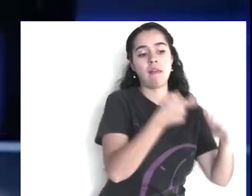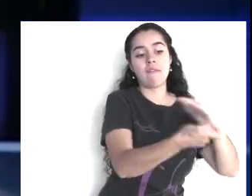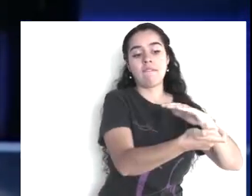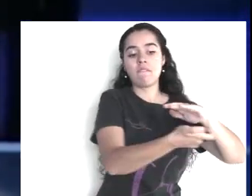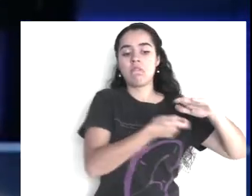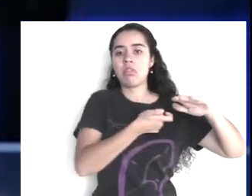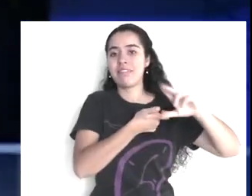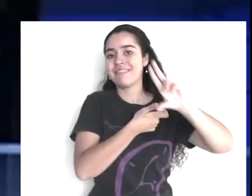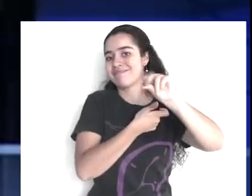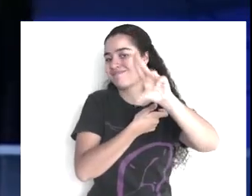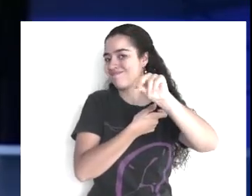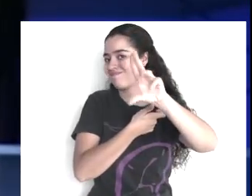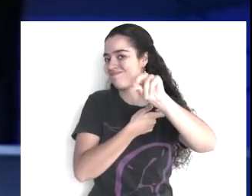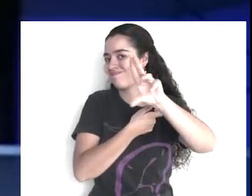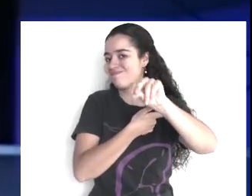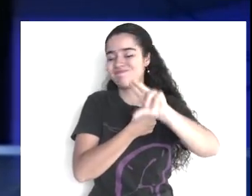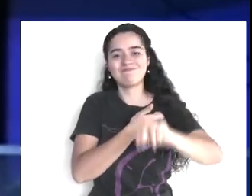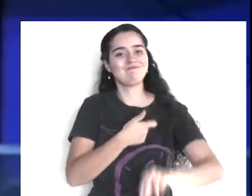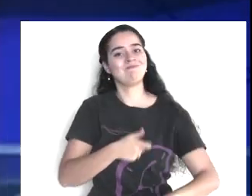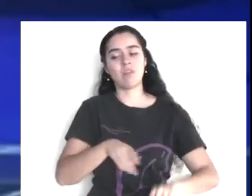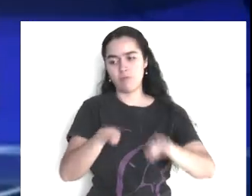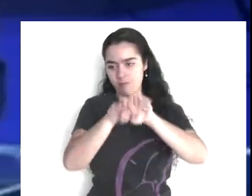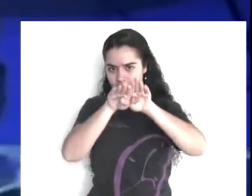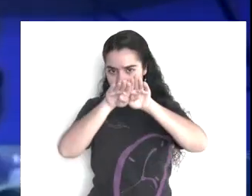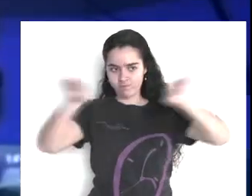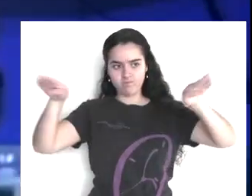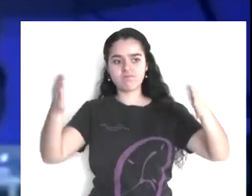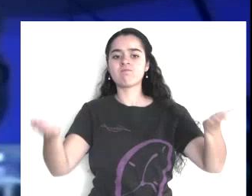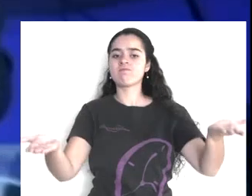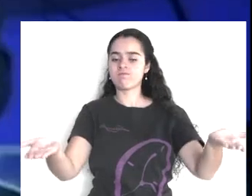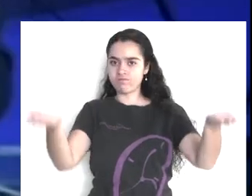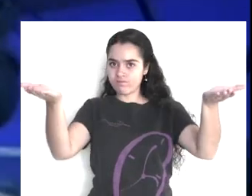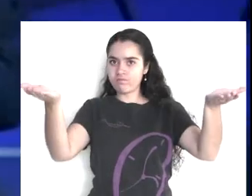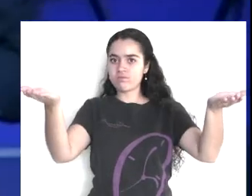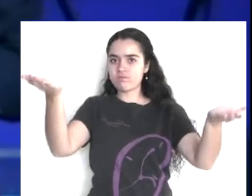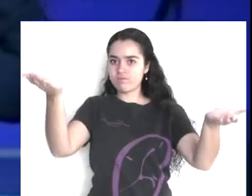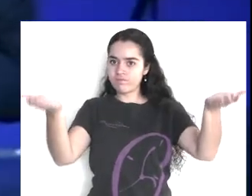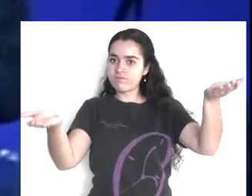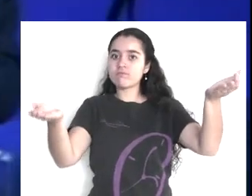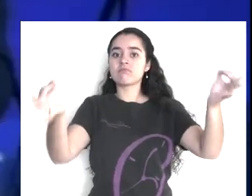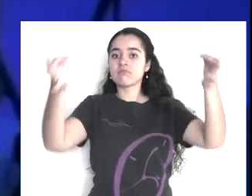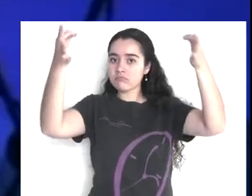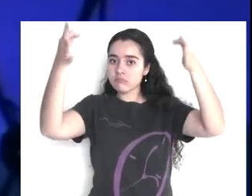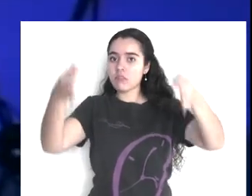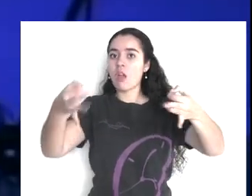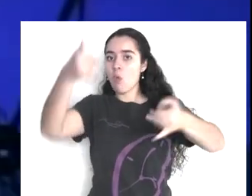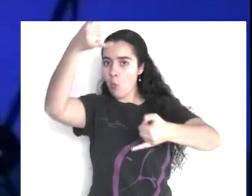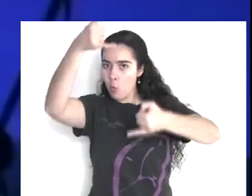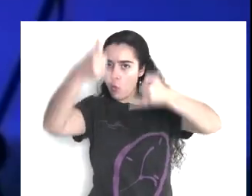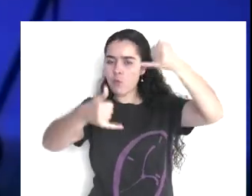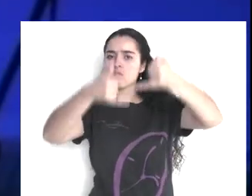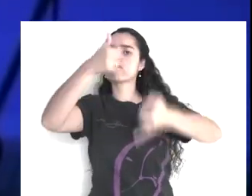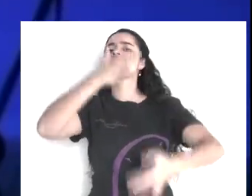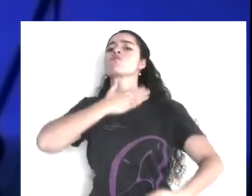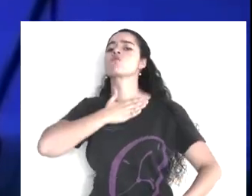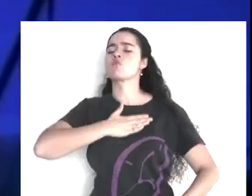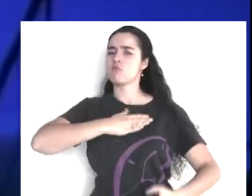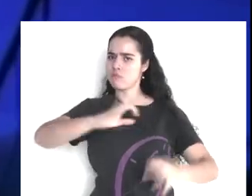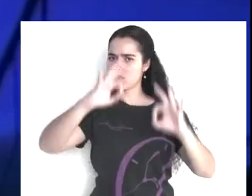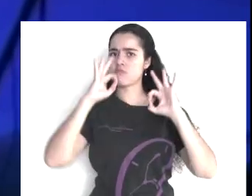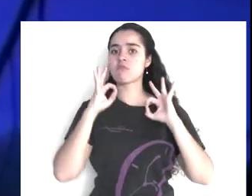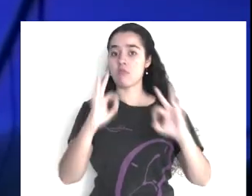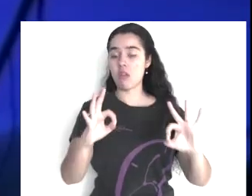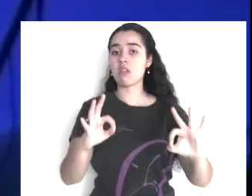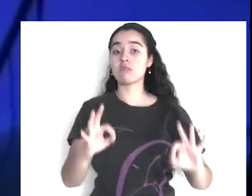compadre, o el amigo, no, el juez, tiene que ser imparcial, porque la justicia, es ciega,